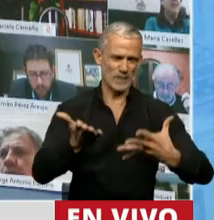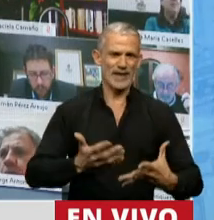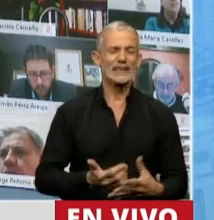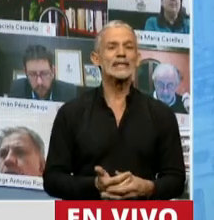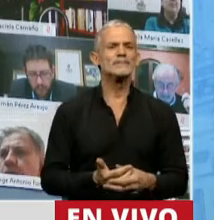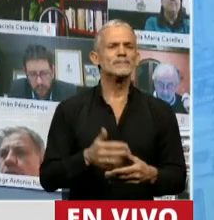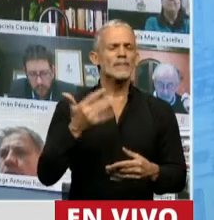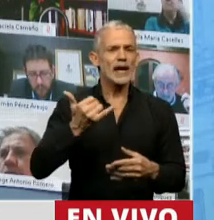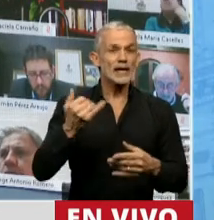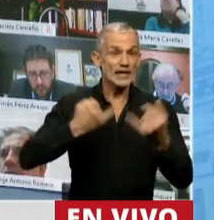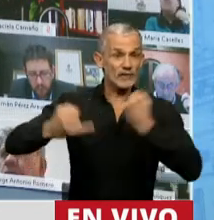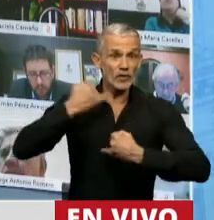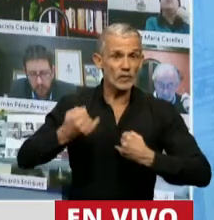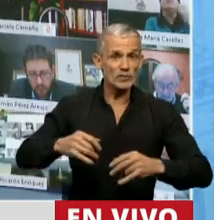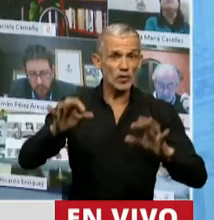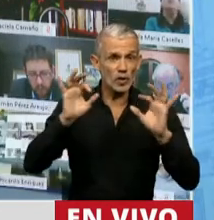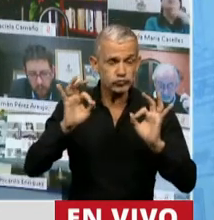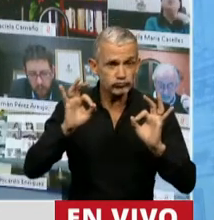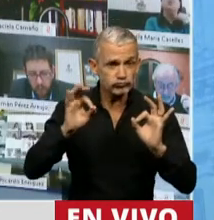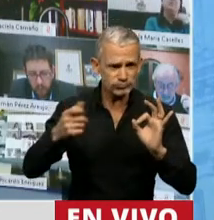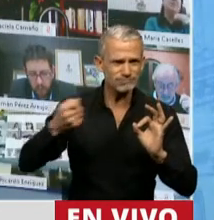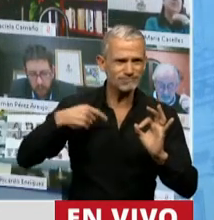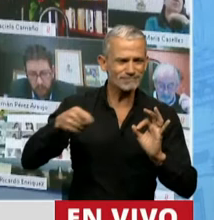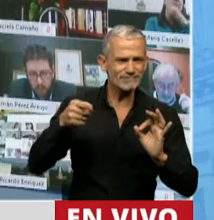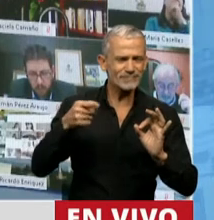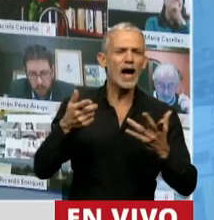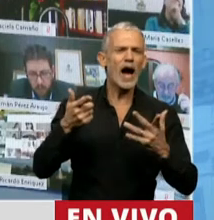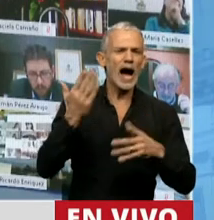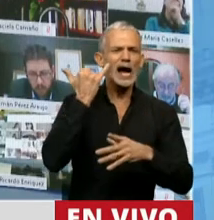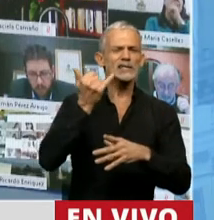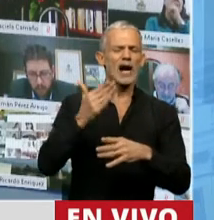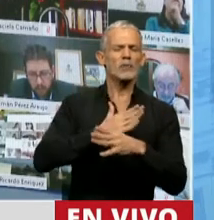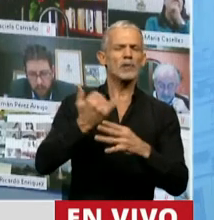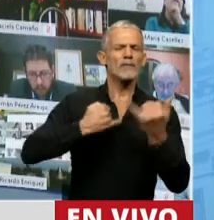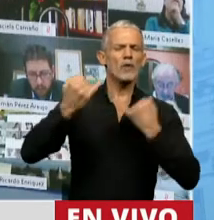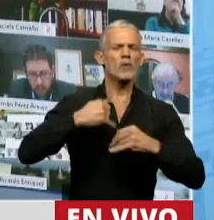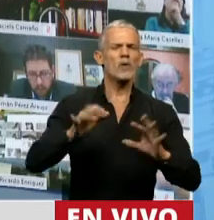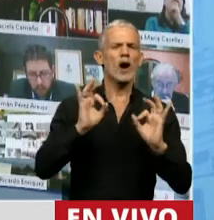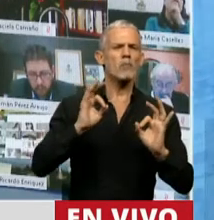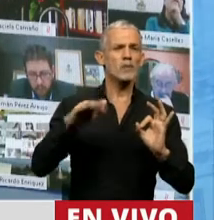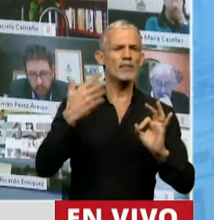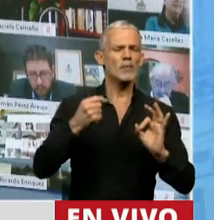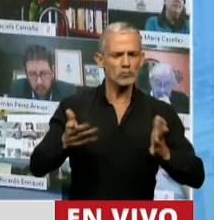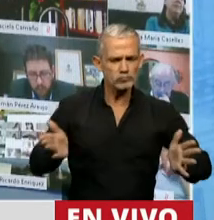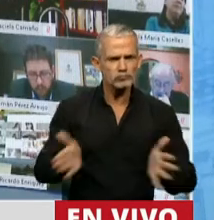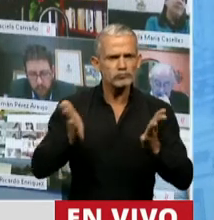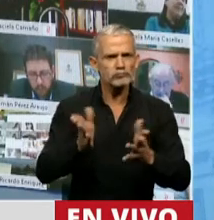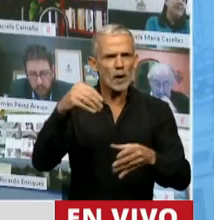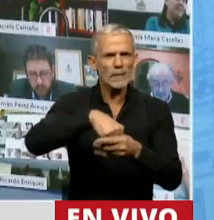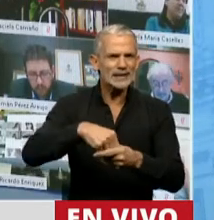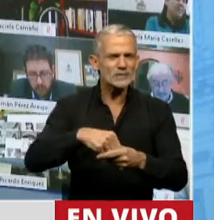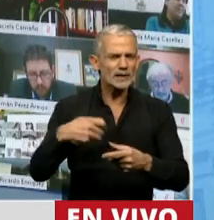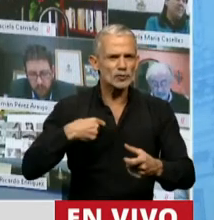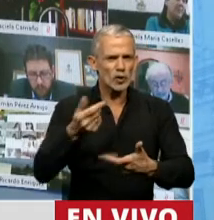porque tener una buena información es el presupuesto para después poder fomentar la participación